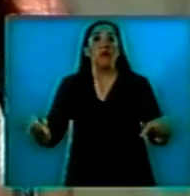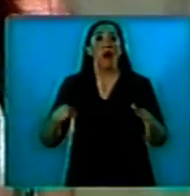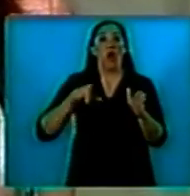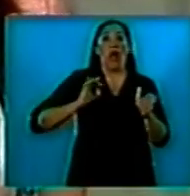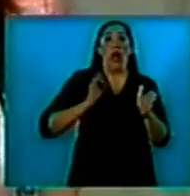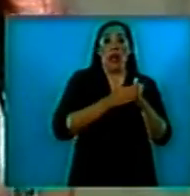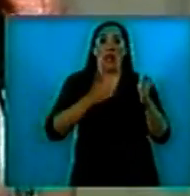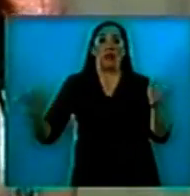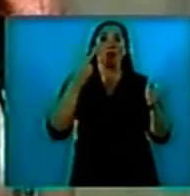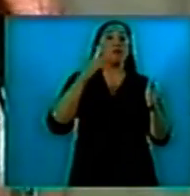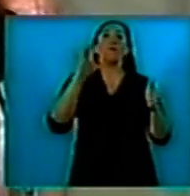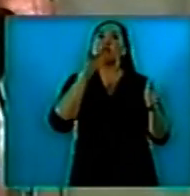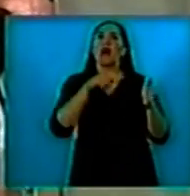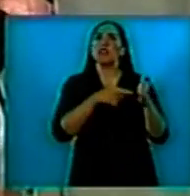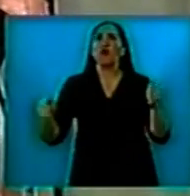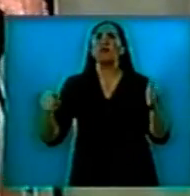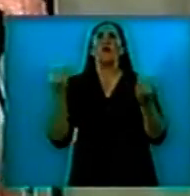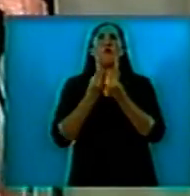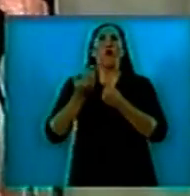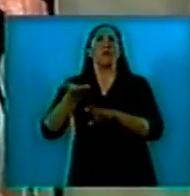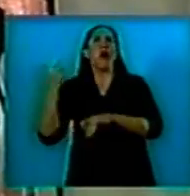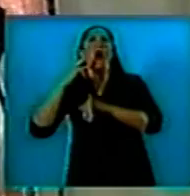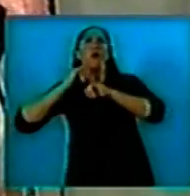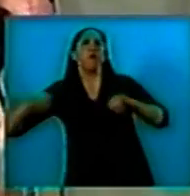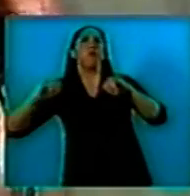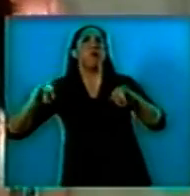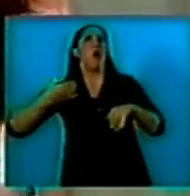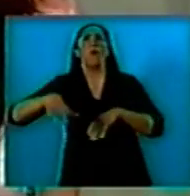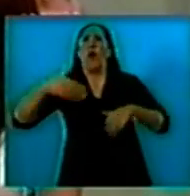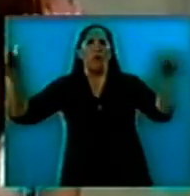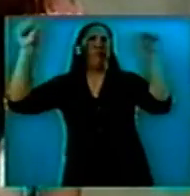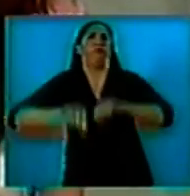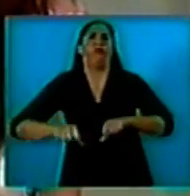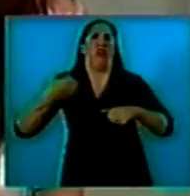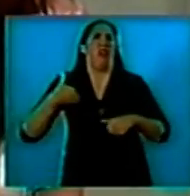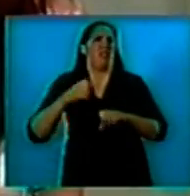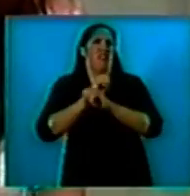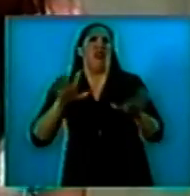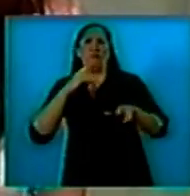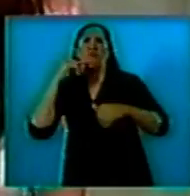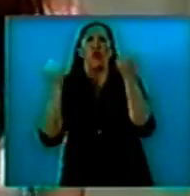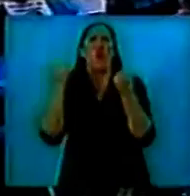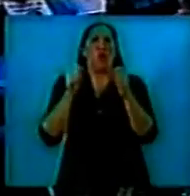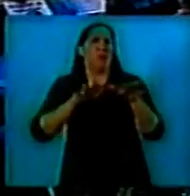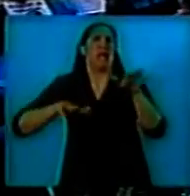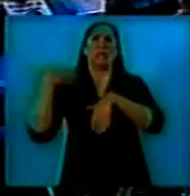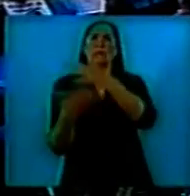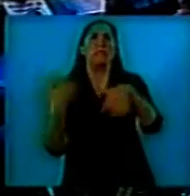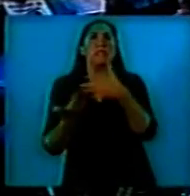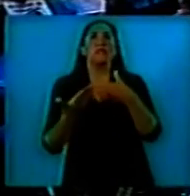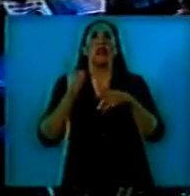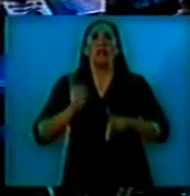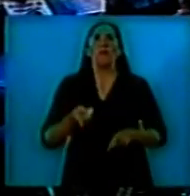nos auguraban catástrofes financieras azuzadas también por los